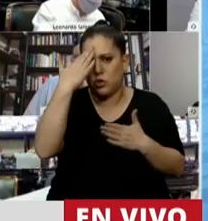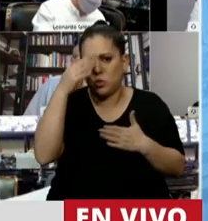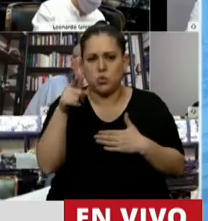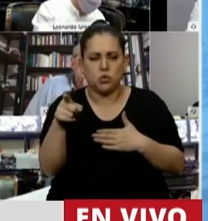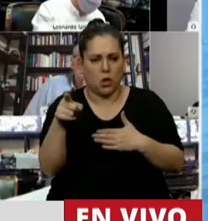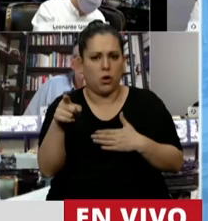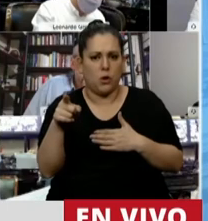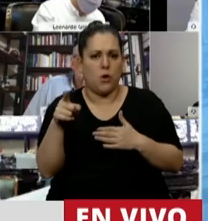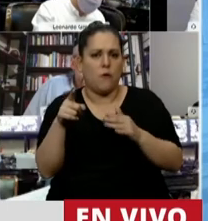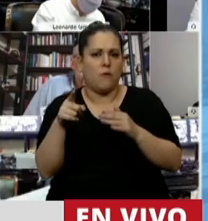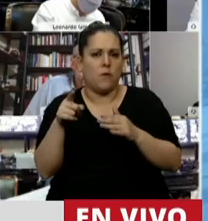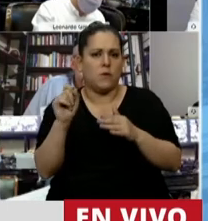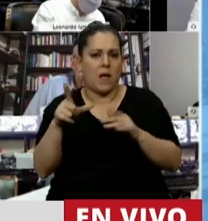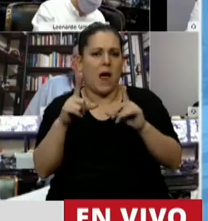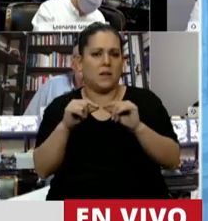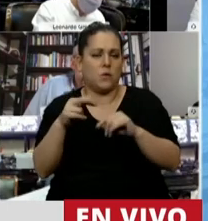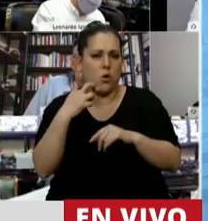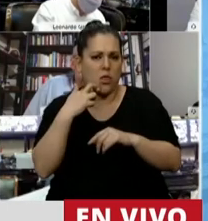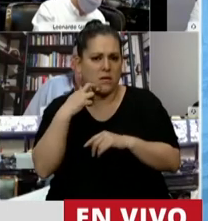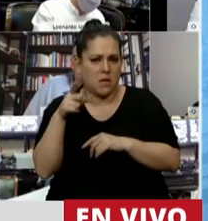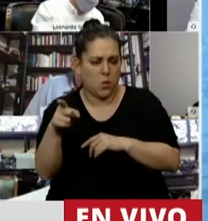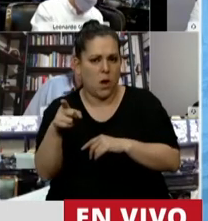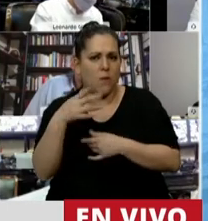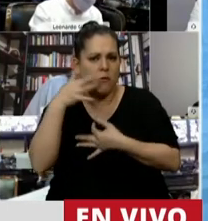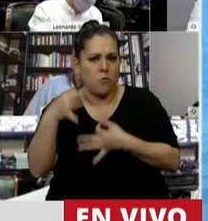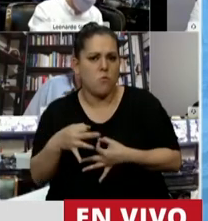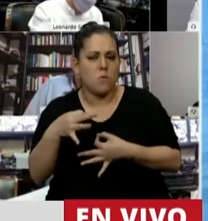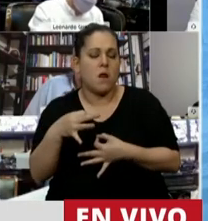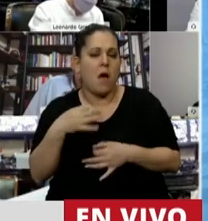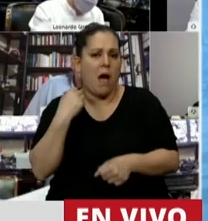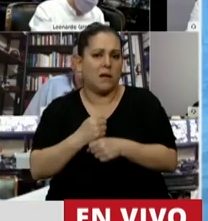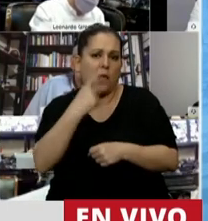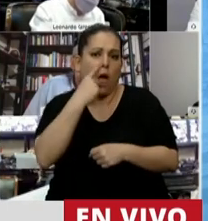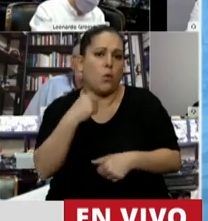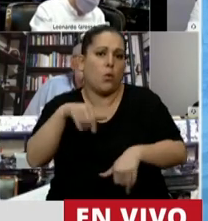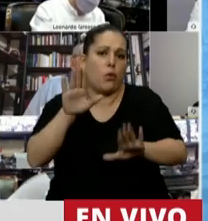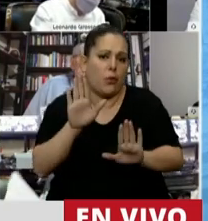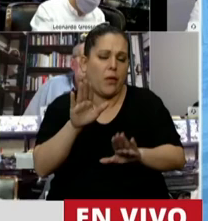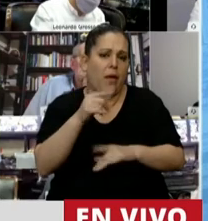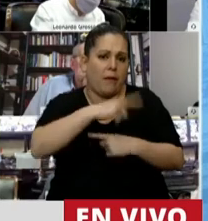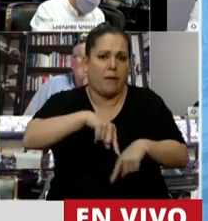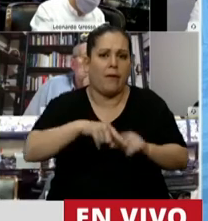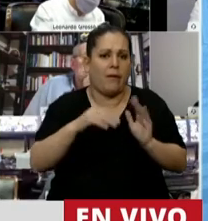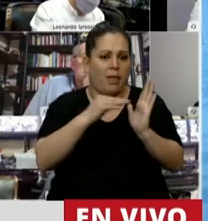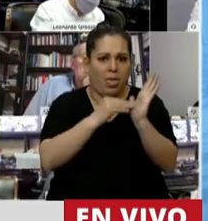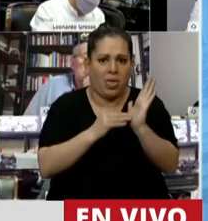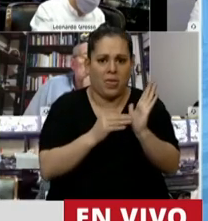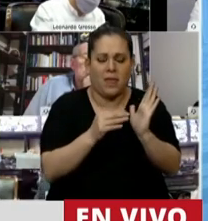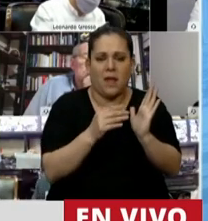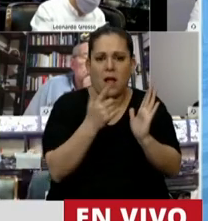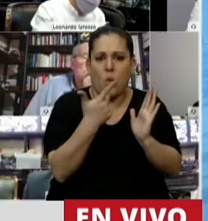en la notable fórmula albergiana del artículo 19 y entonces llegará un día en que todo lo que no esté expresamente